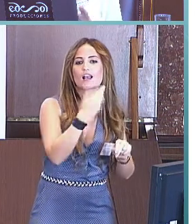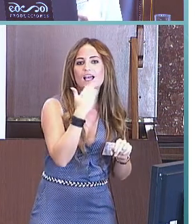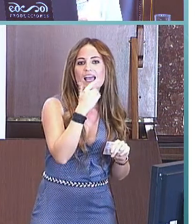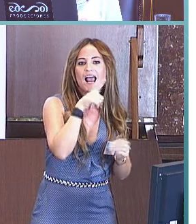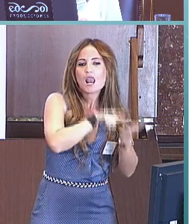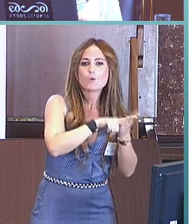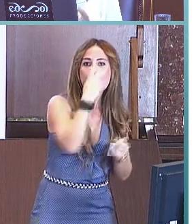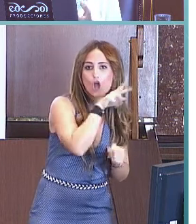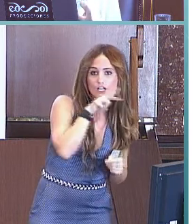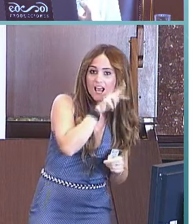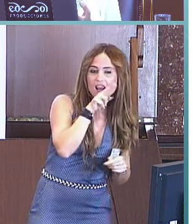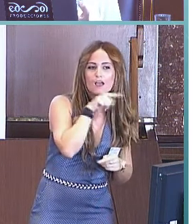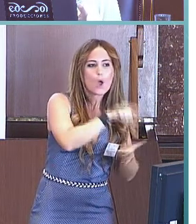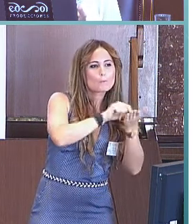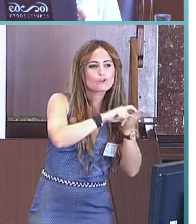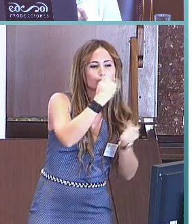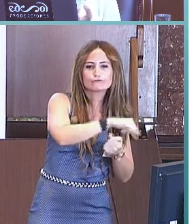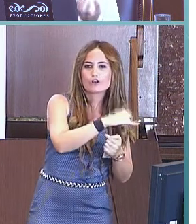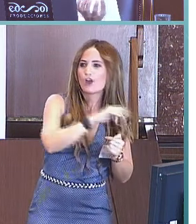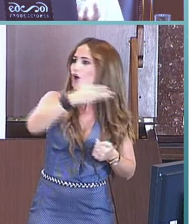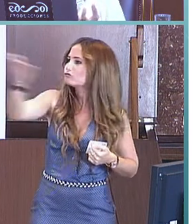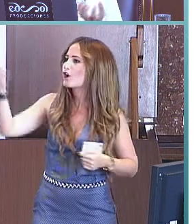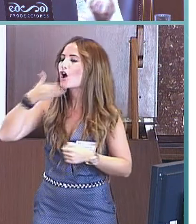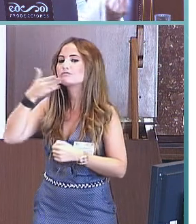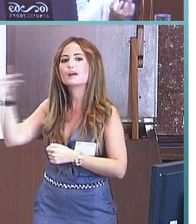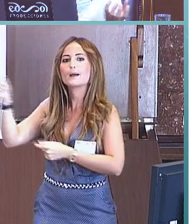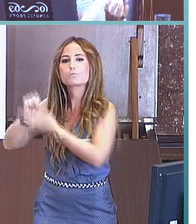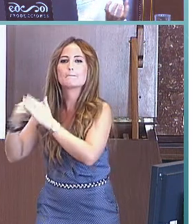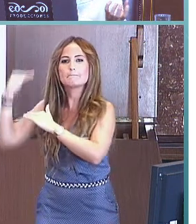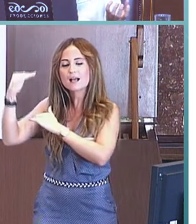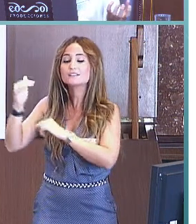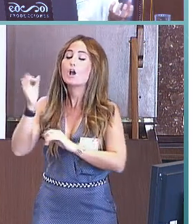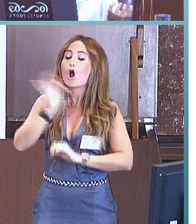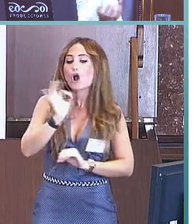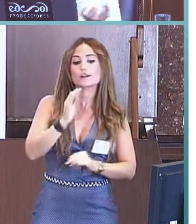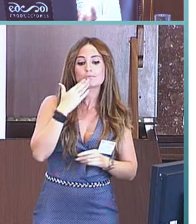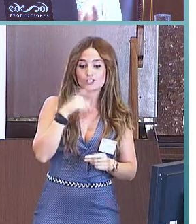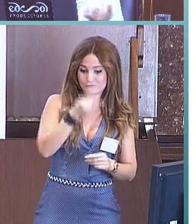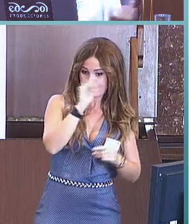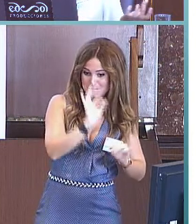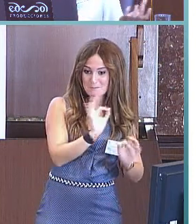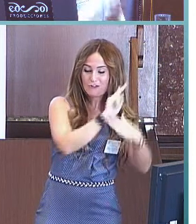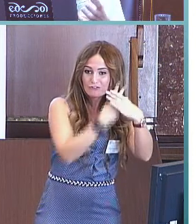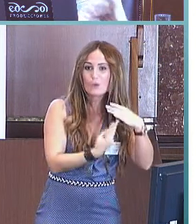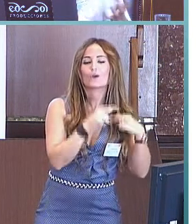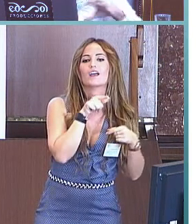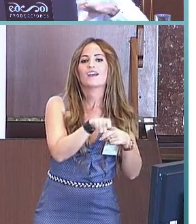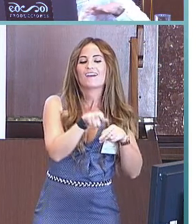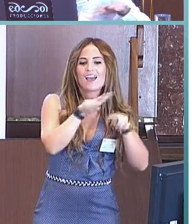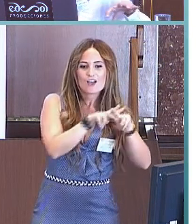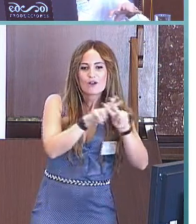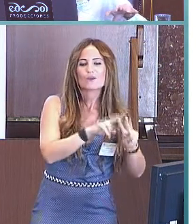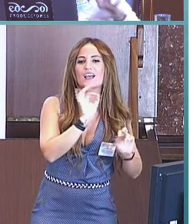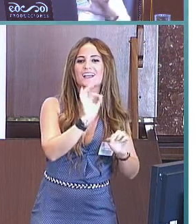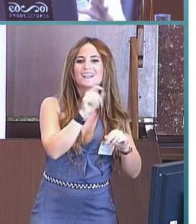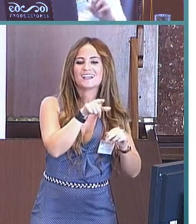están en situación de bilingüismo van a aprender vocabulario en cada una de las lenguas que están aprendiendo